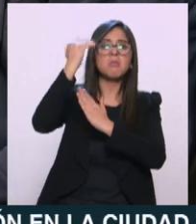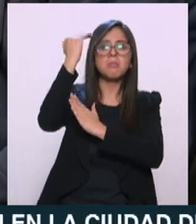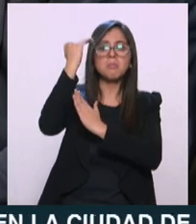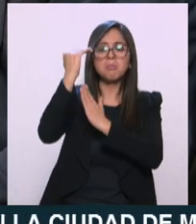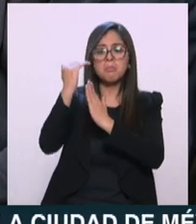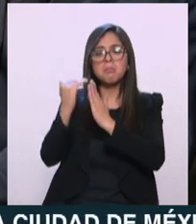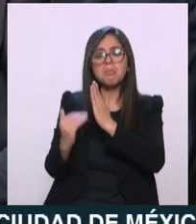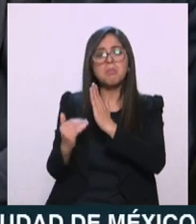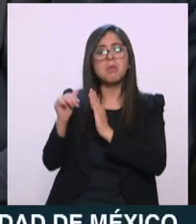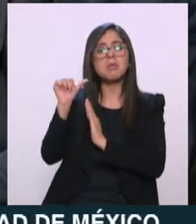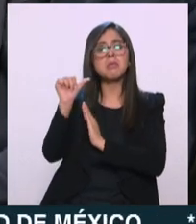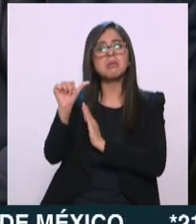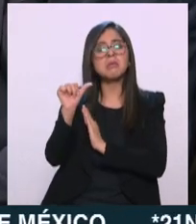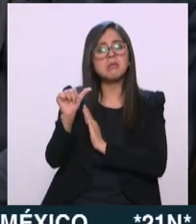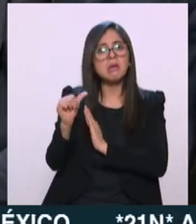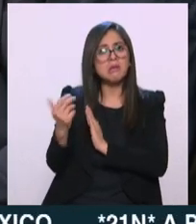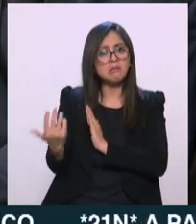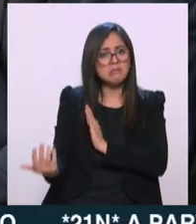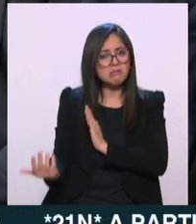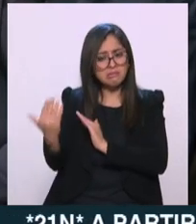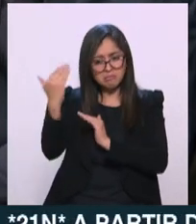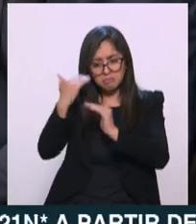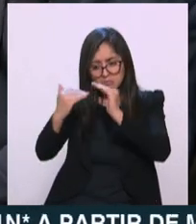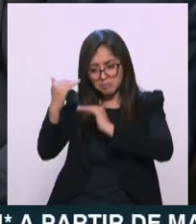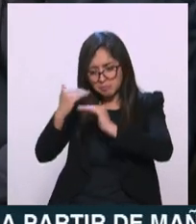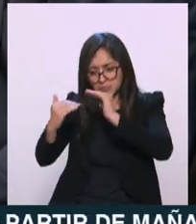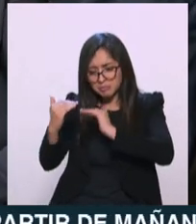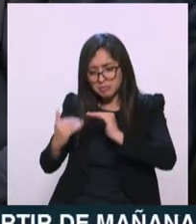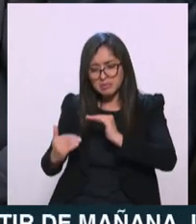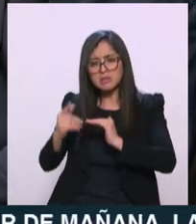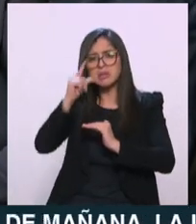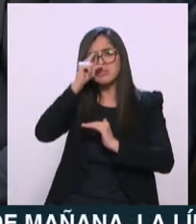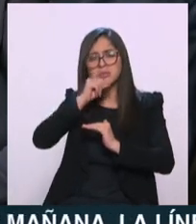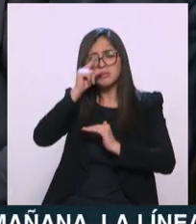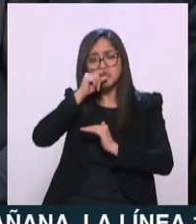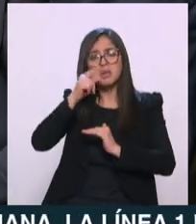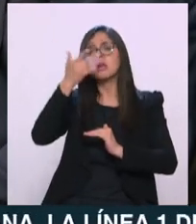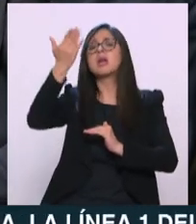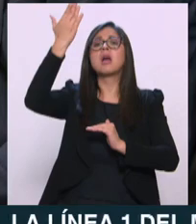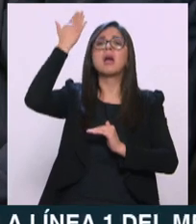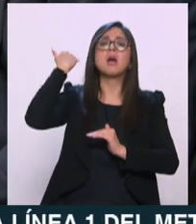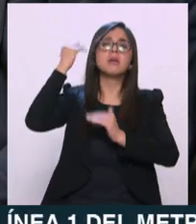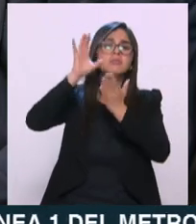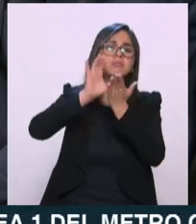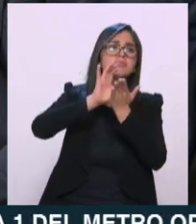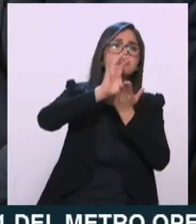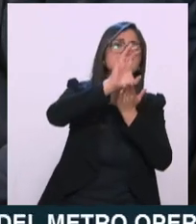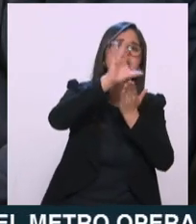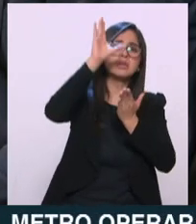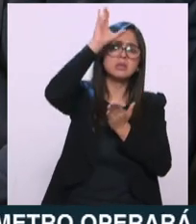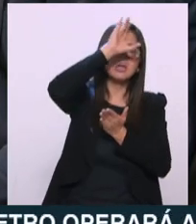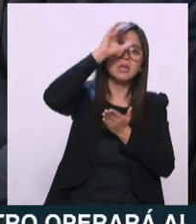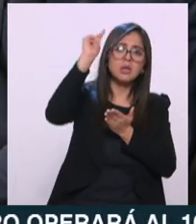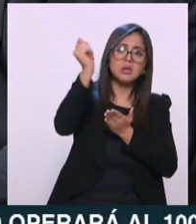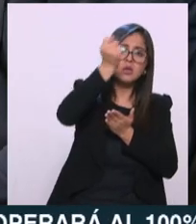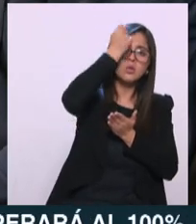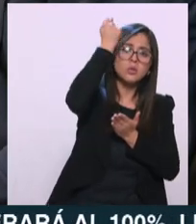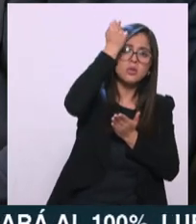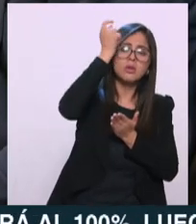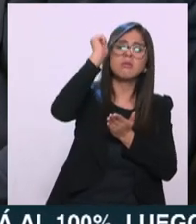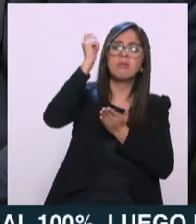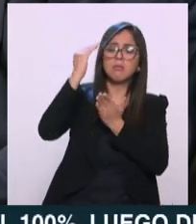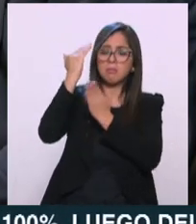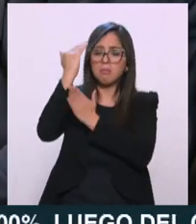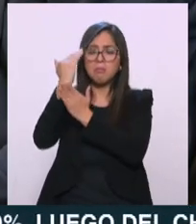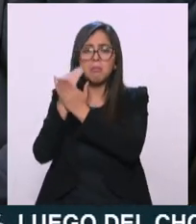entonces hay algo ahí que no estaba funcionando con más recursos asignados a ciencia, tecnología e innovación se estaba haciendo